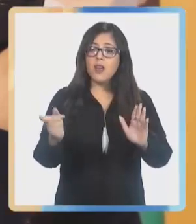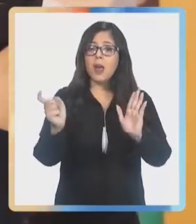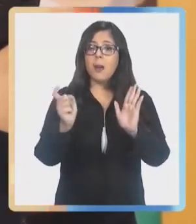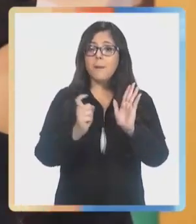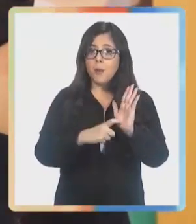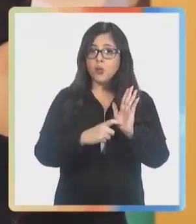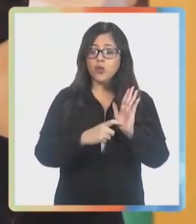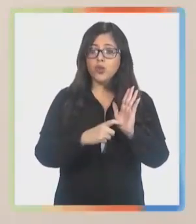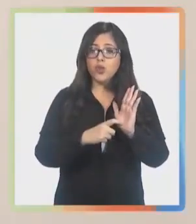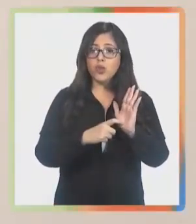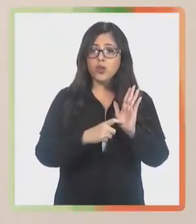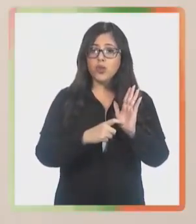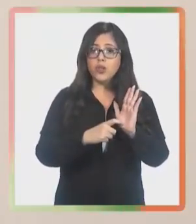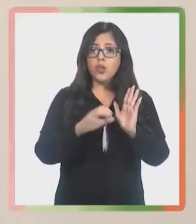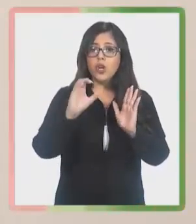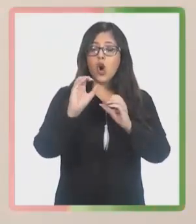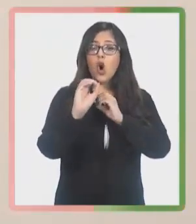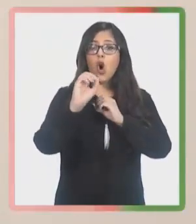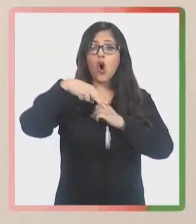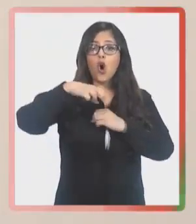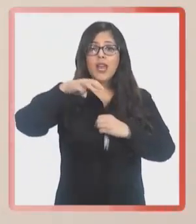.onemi.cl.